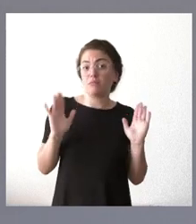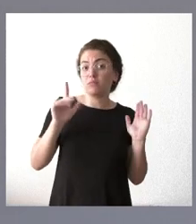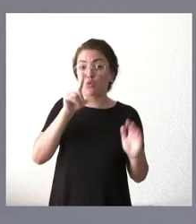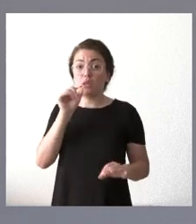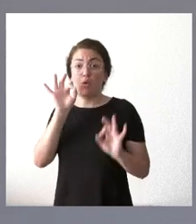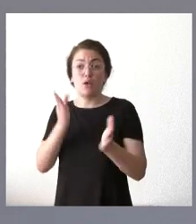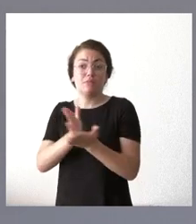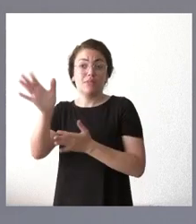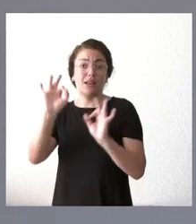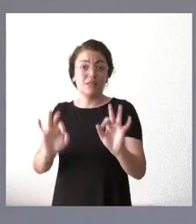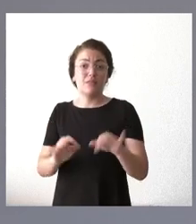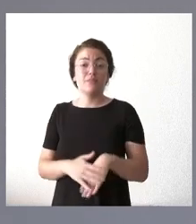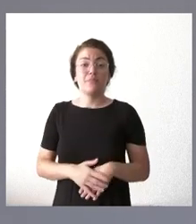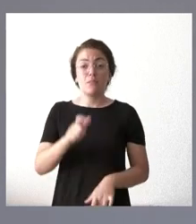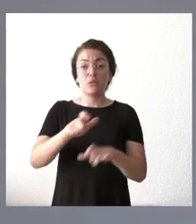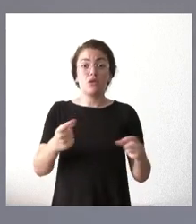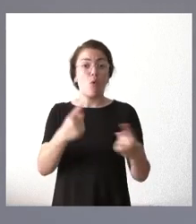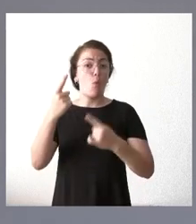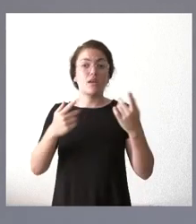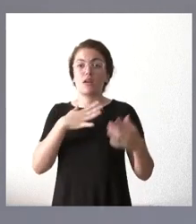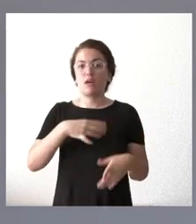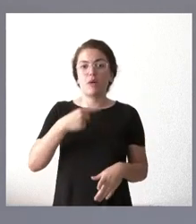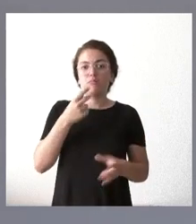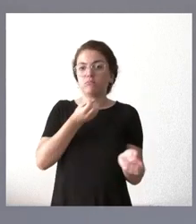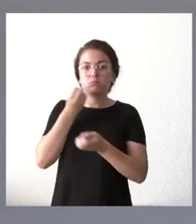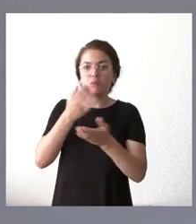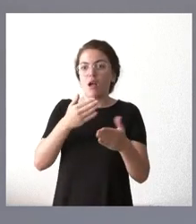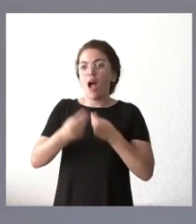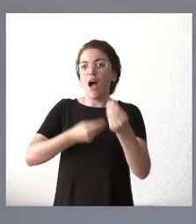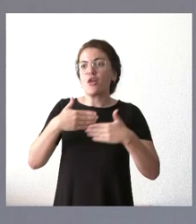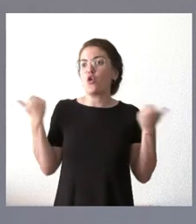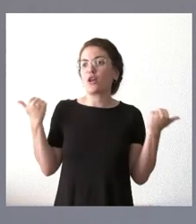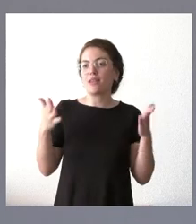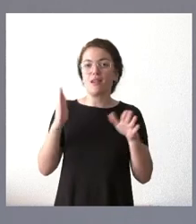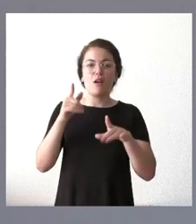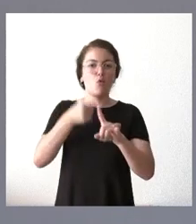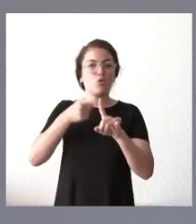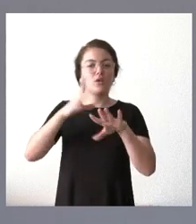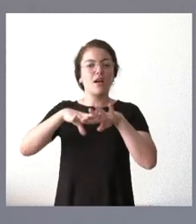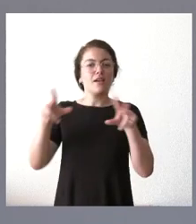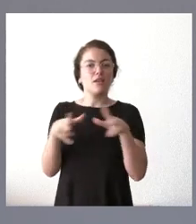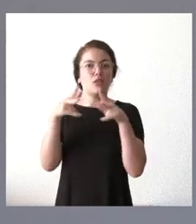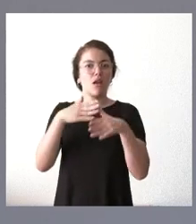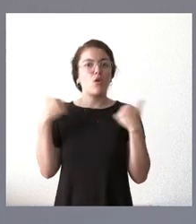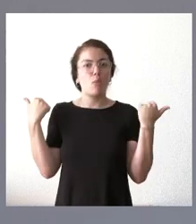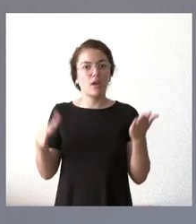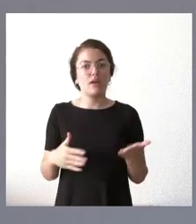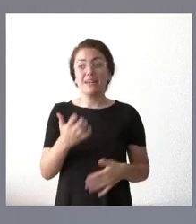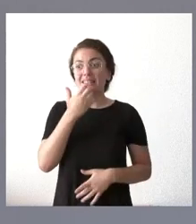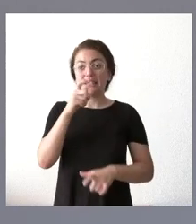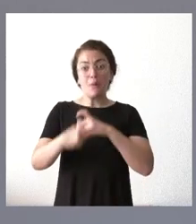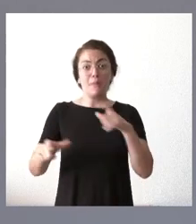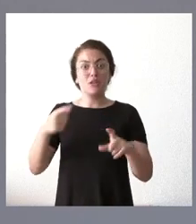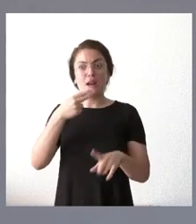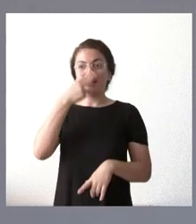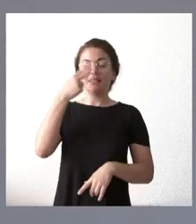Cualquier ciudadano y también cualquier responsable político puede hacer lo que quiera en términos de uso de redes sociales y, lógicamente, si hay personas interesadas a esa